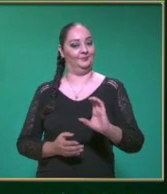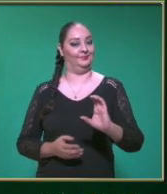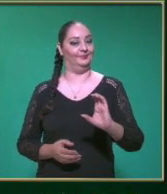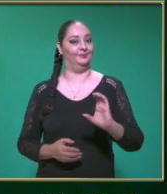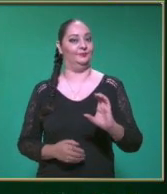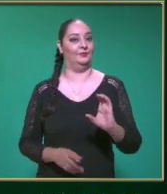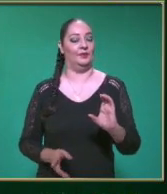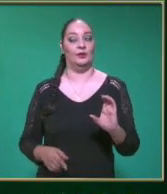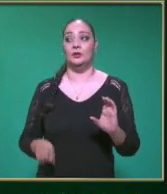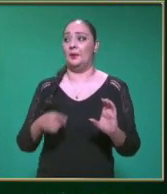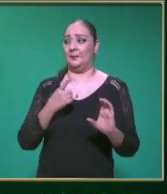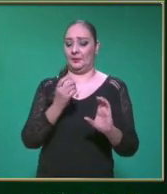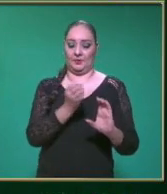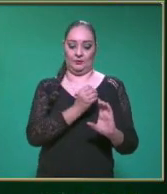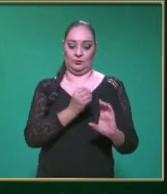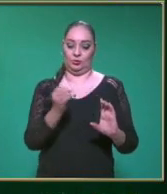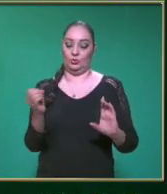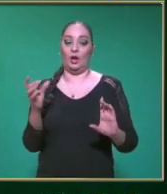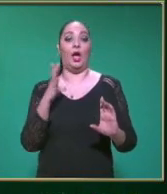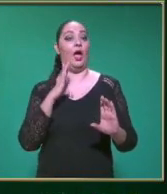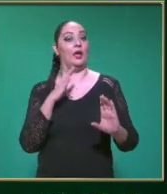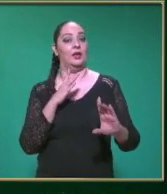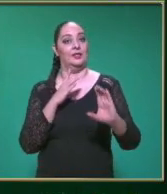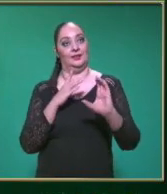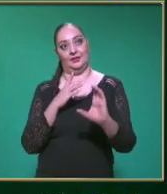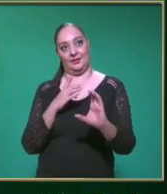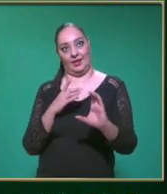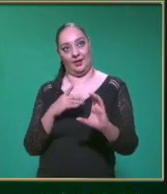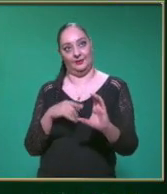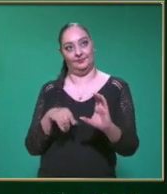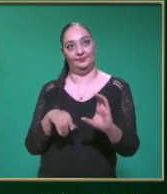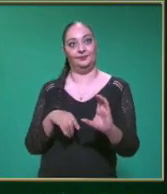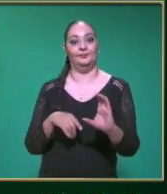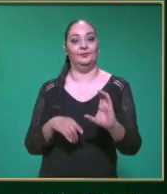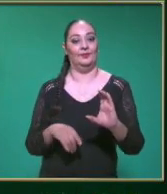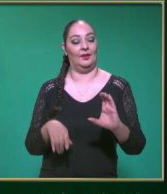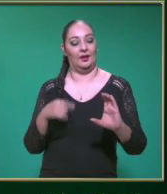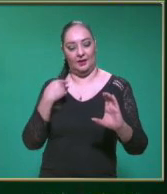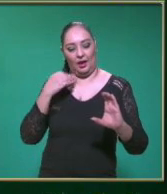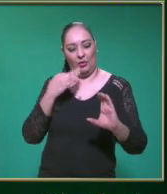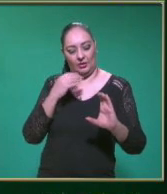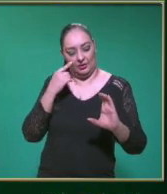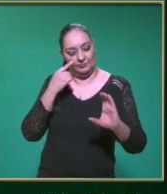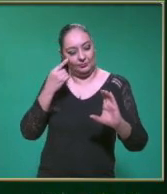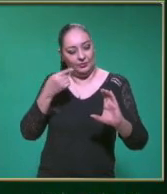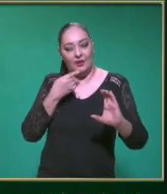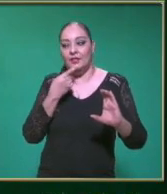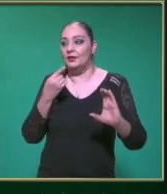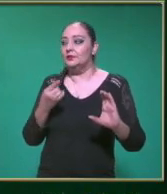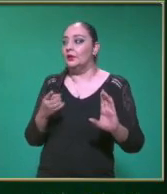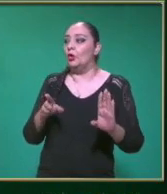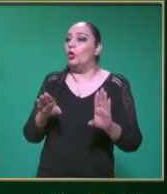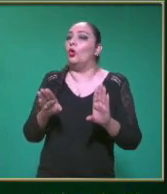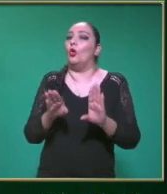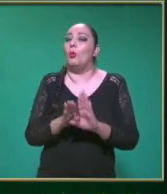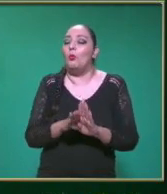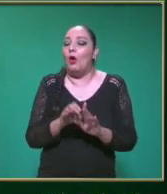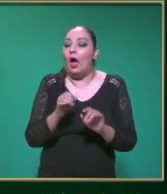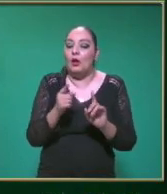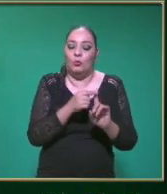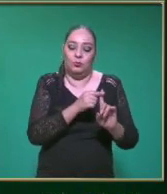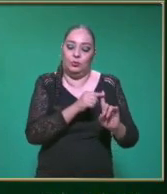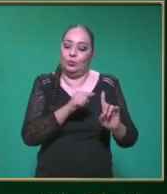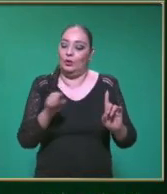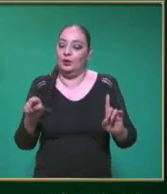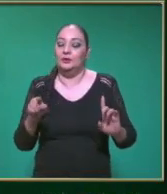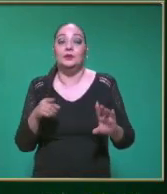inciso C Recordemos ahorita Que es la que se encuentra O que nos identifica Como Una línea horizontal